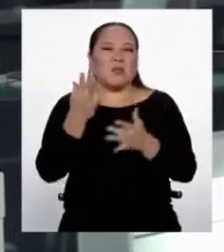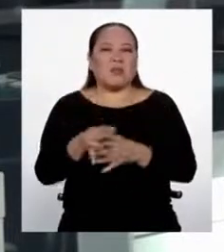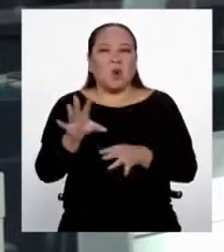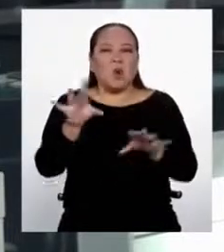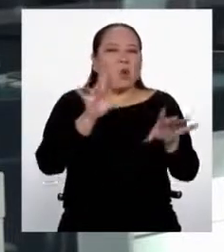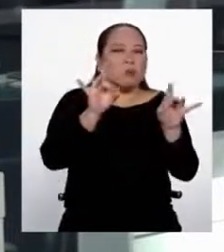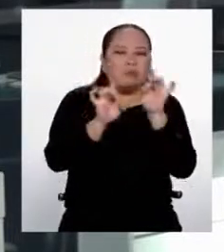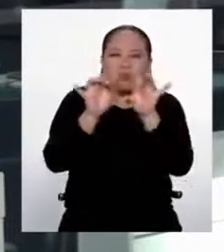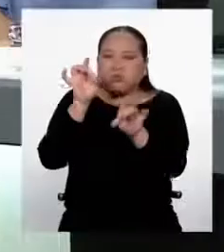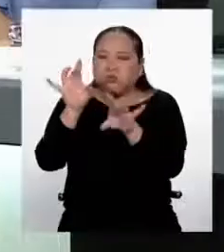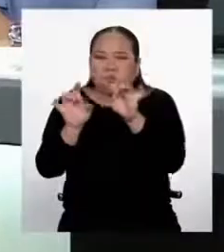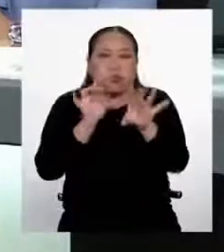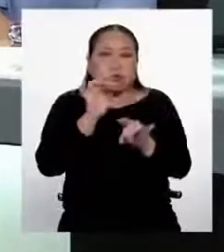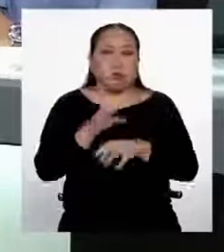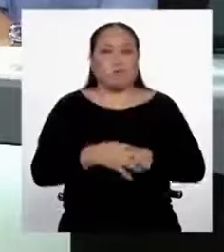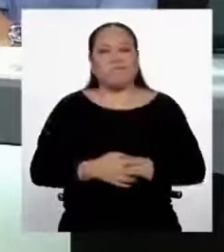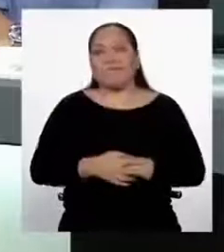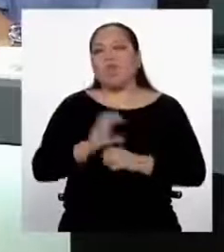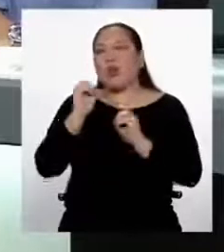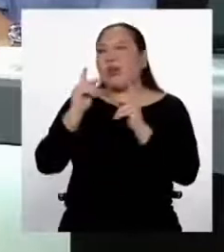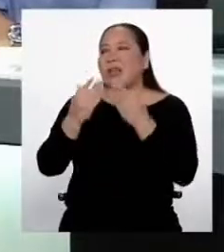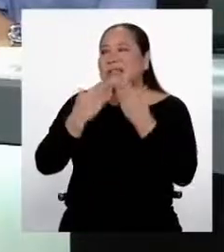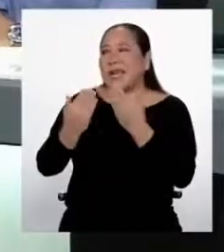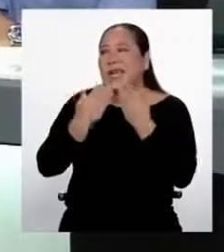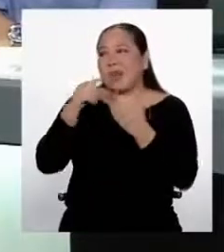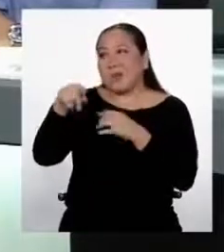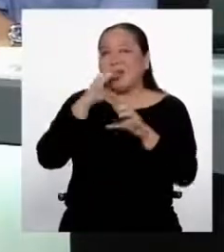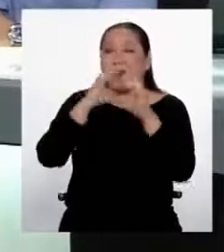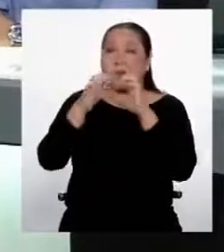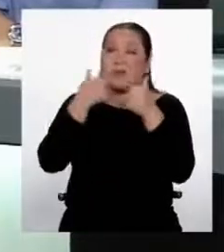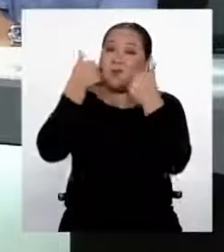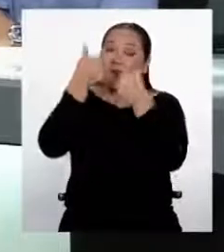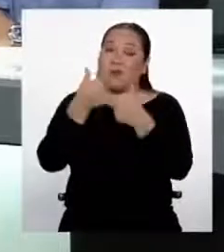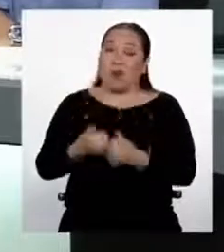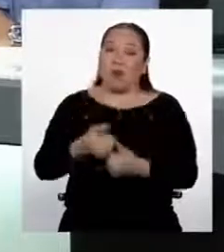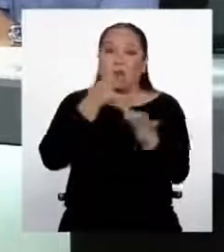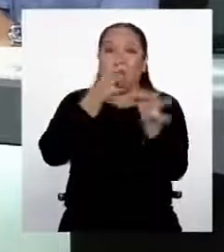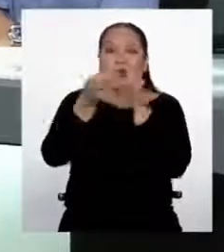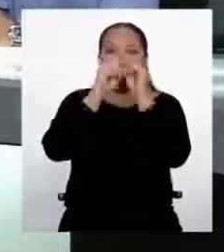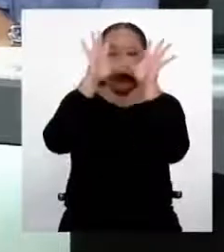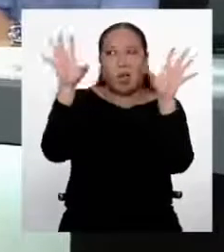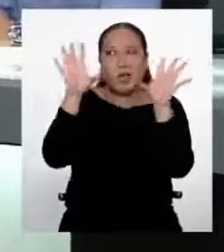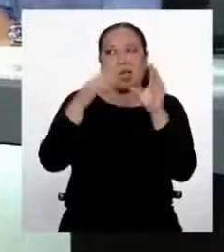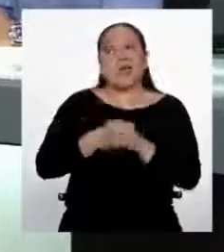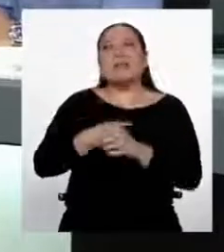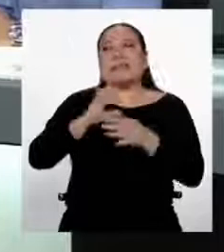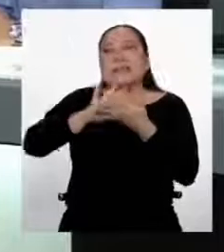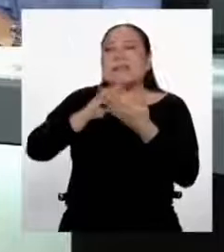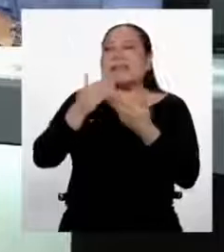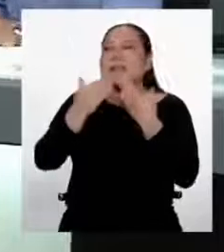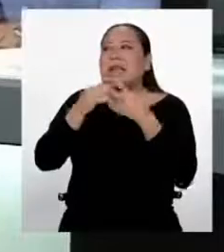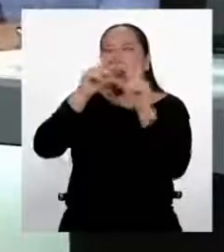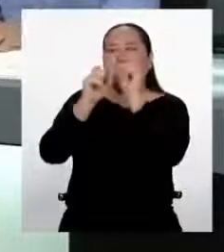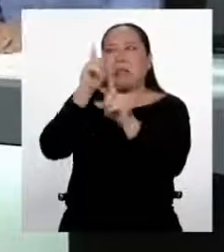humedad y el calor. Muy bien, bueno, le agradezco por esa conversación bastante didáctica. Gracias por haber soportado además mis preguntas. No,